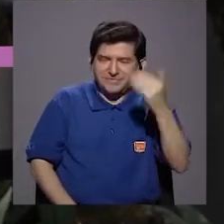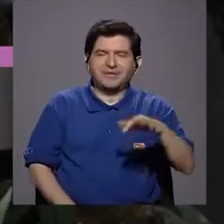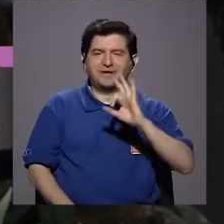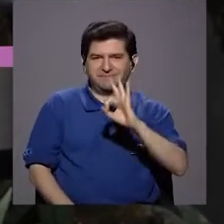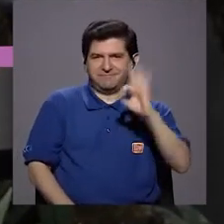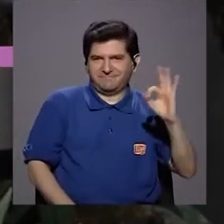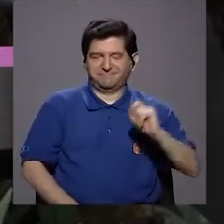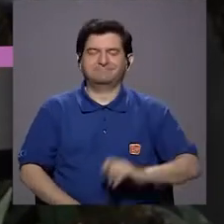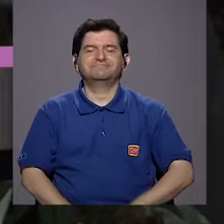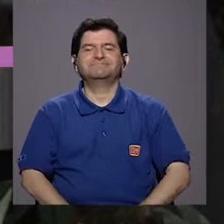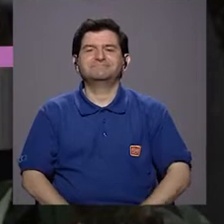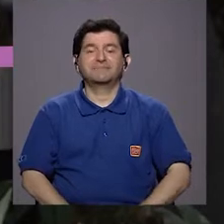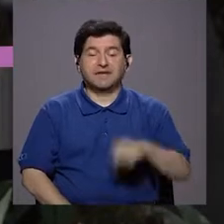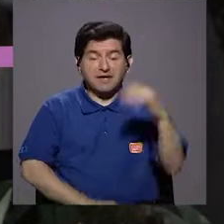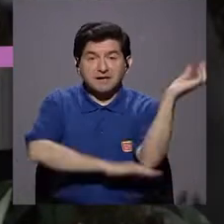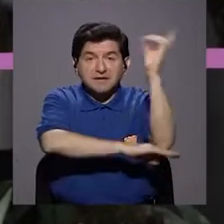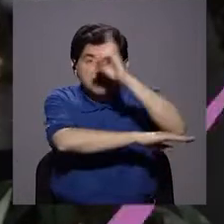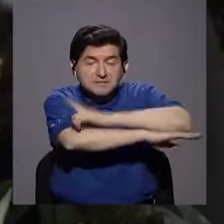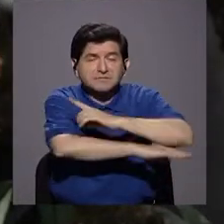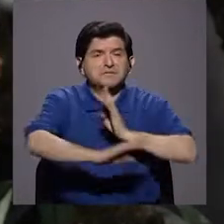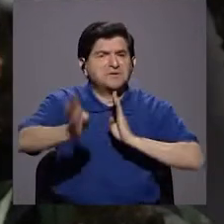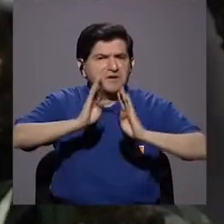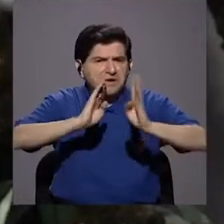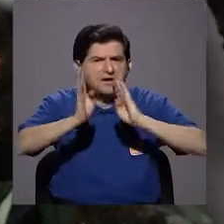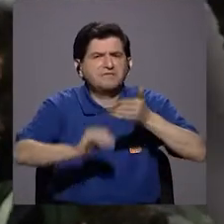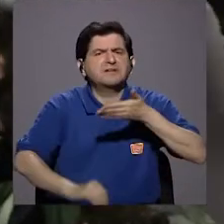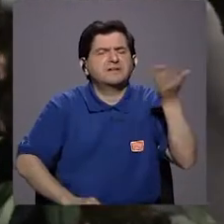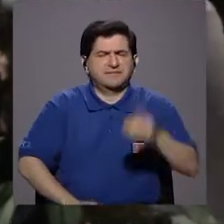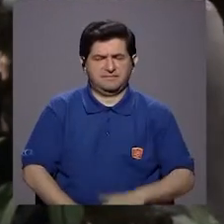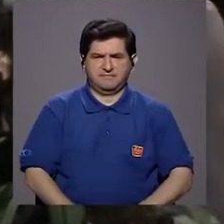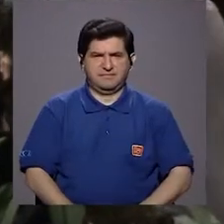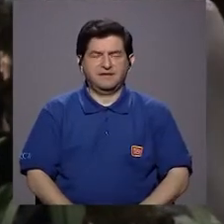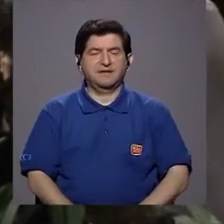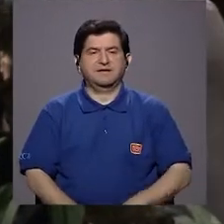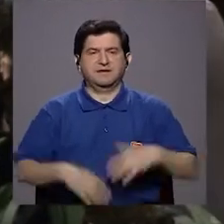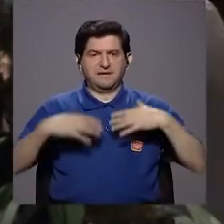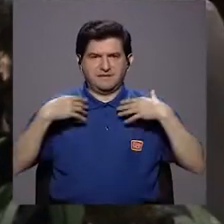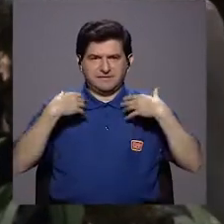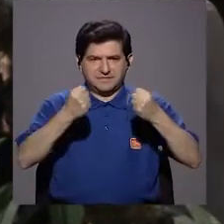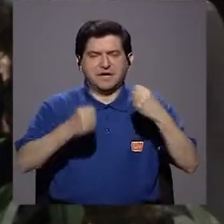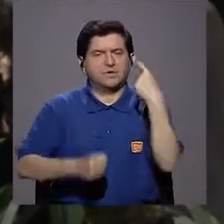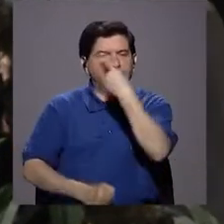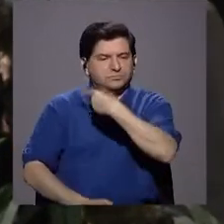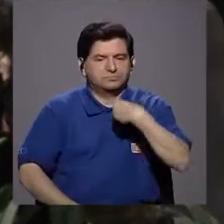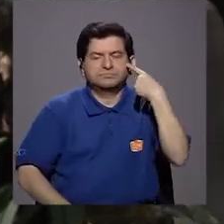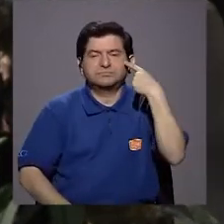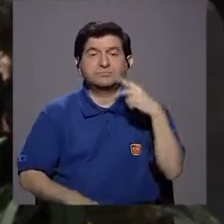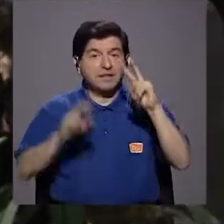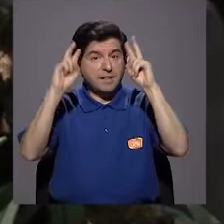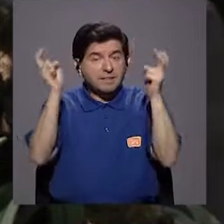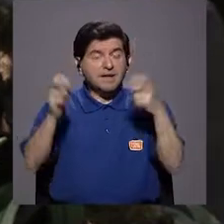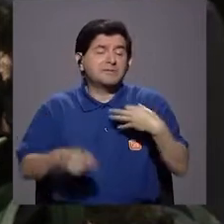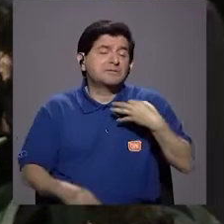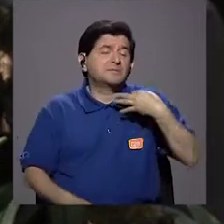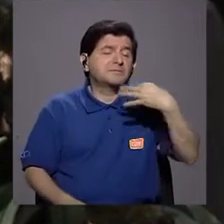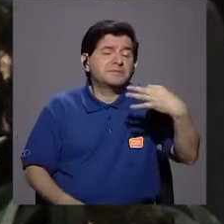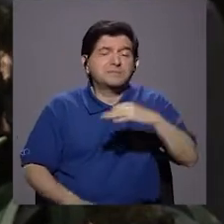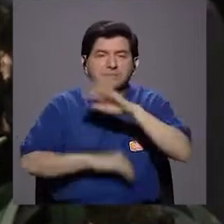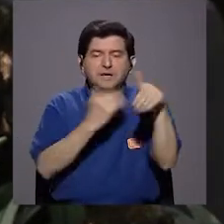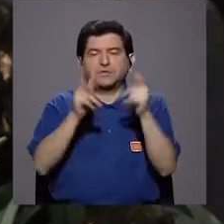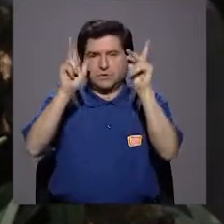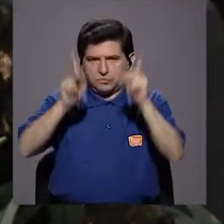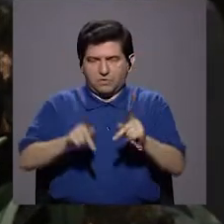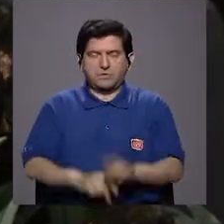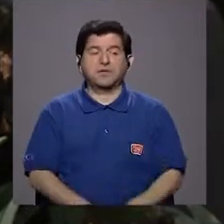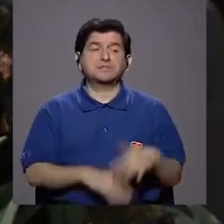Fabiola Fernández y el día de hoy vamos a conversar acerca de la salud bucodental, este es un tema cotidiano para todas